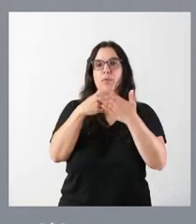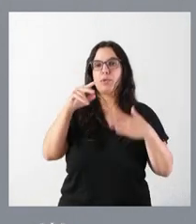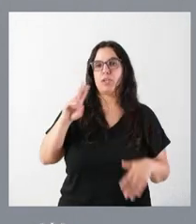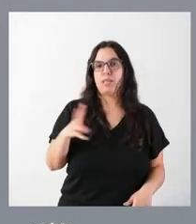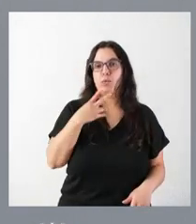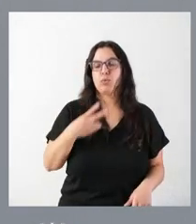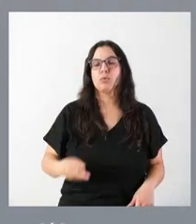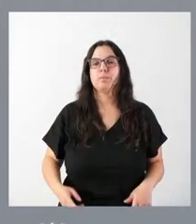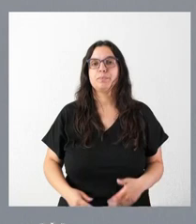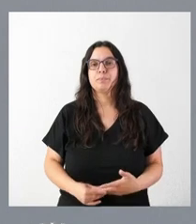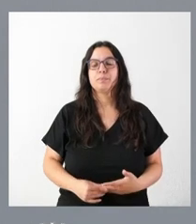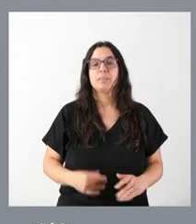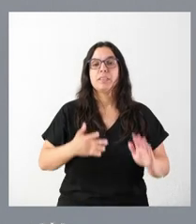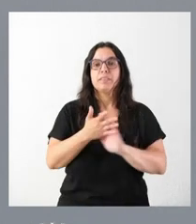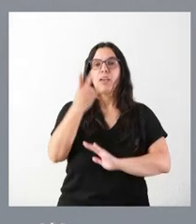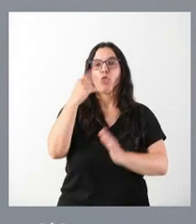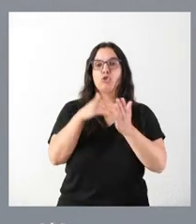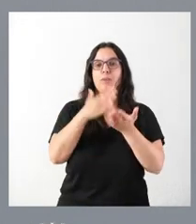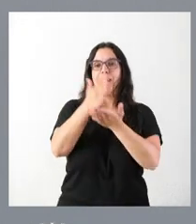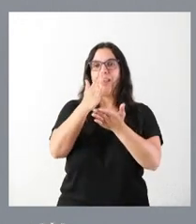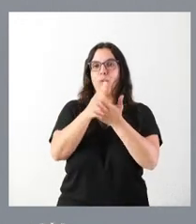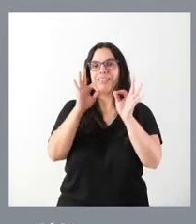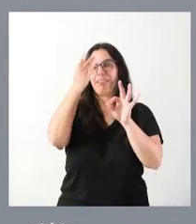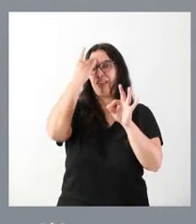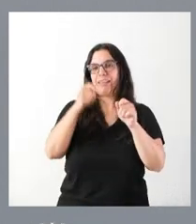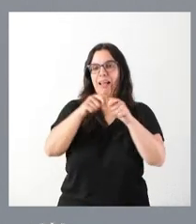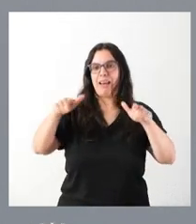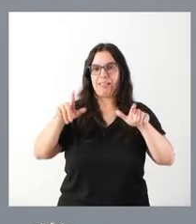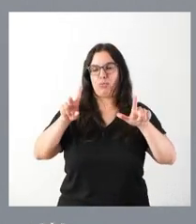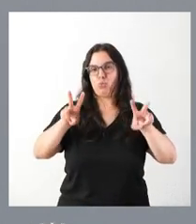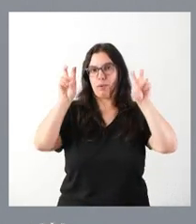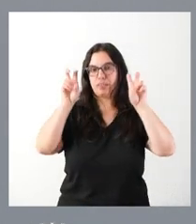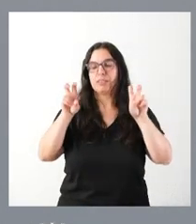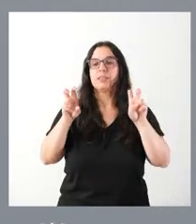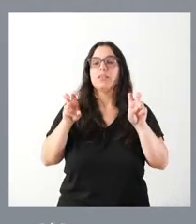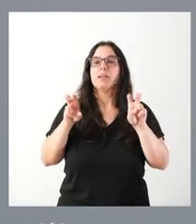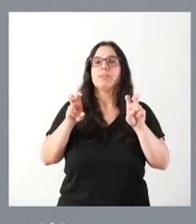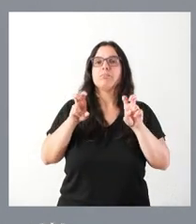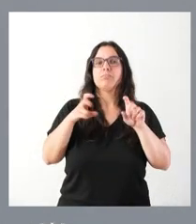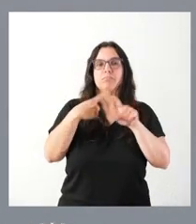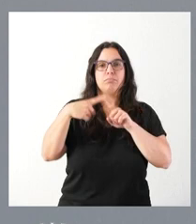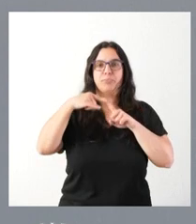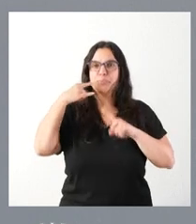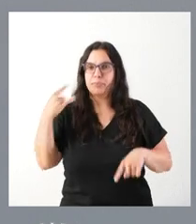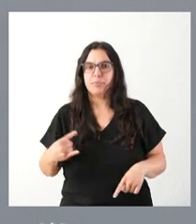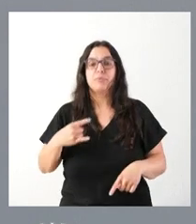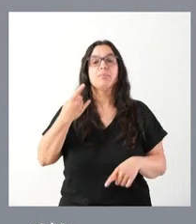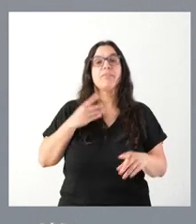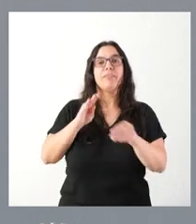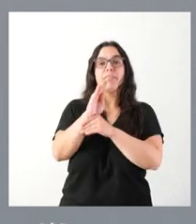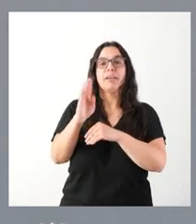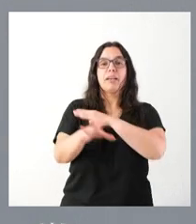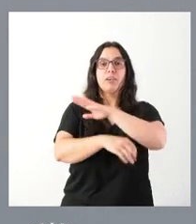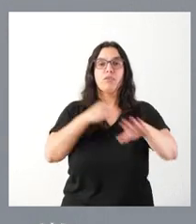de euros. Son 2.000 aulas digitales nuevas y el suministro de diverso equipamiento está financiado por los fondos